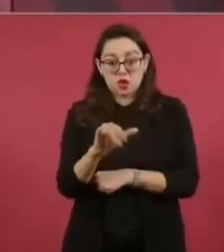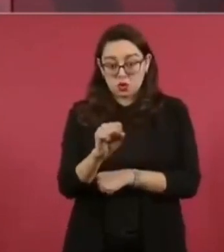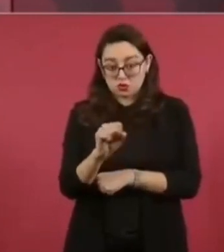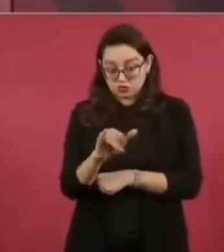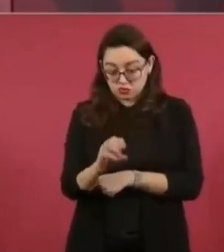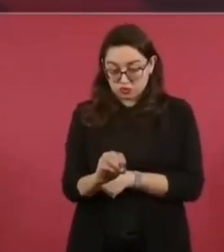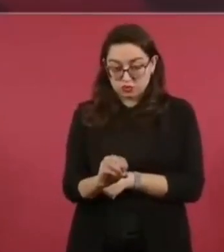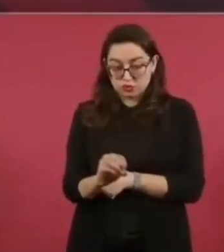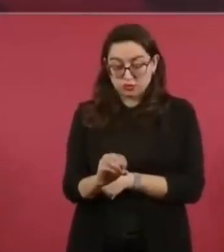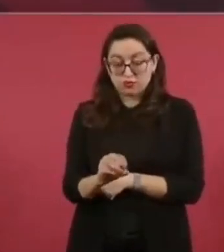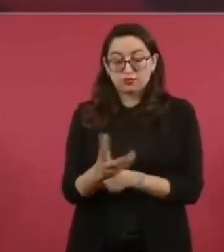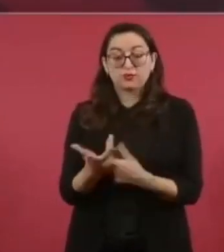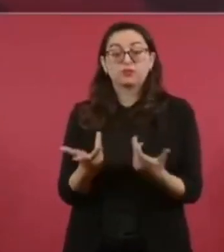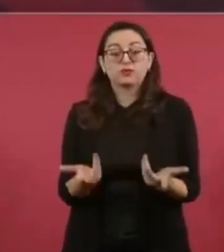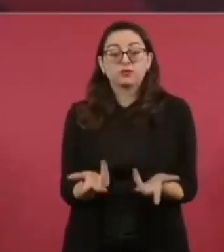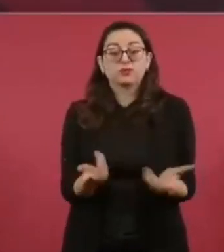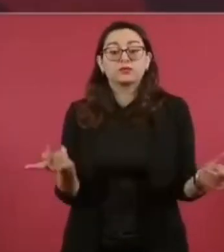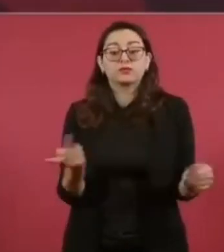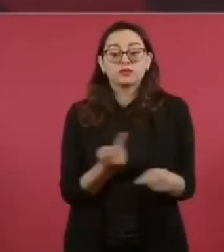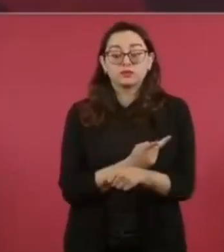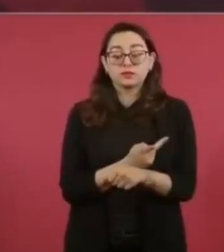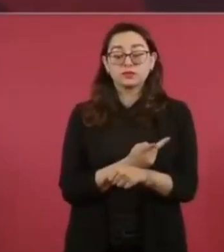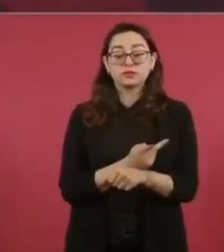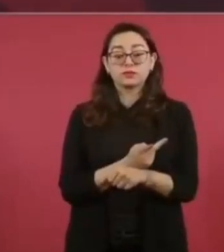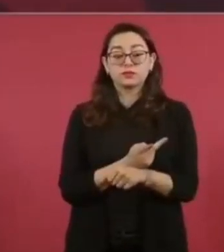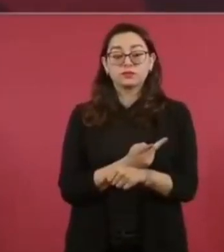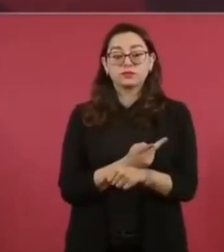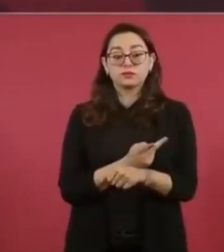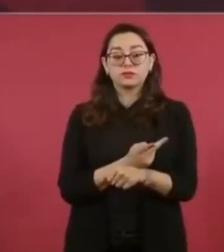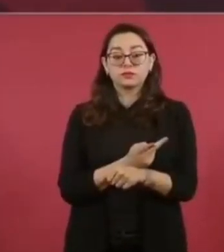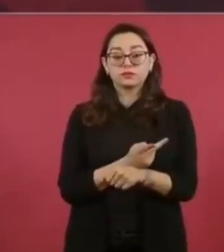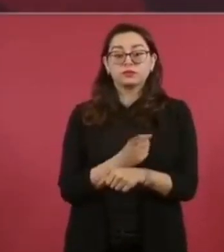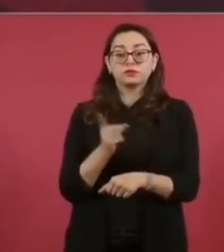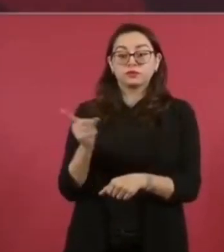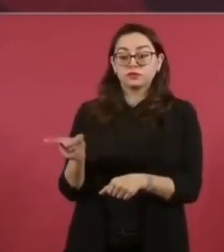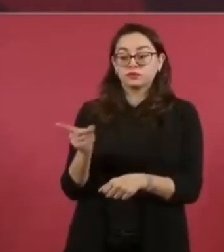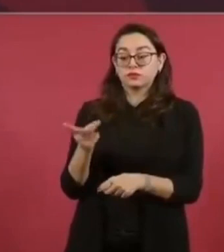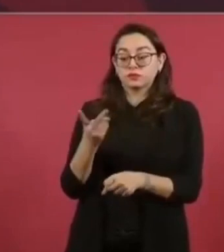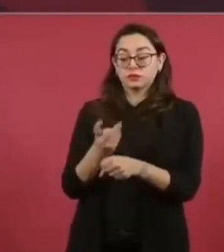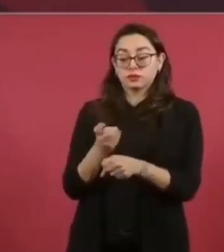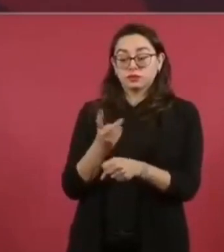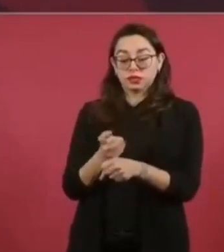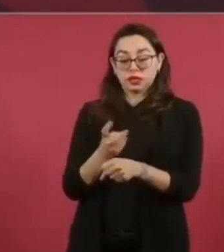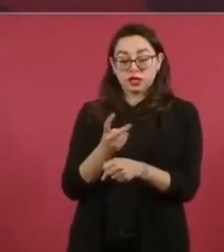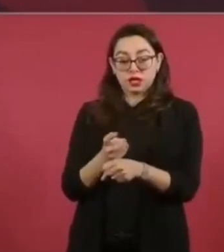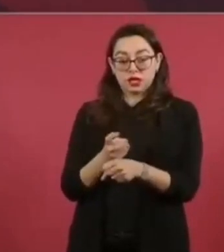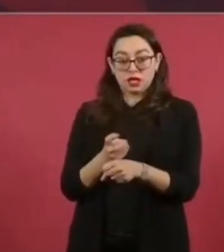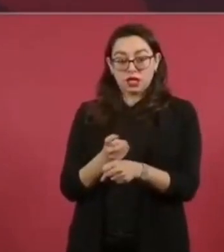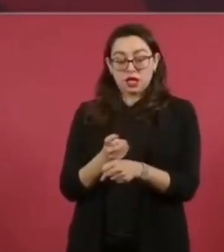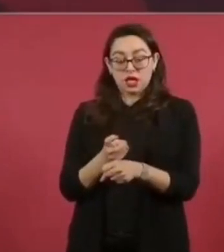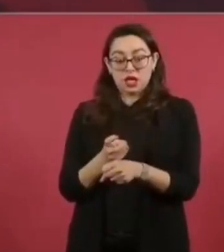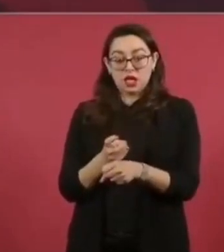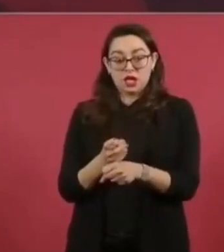resultó que ese segundo personaje, no aburto,